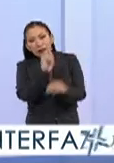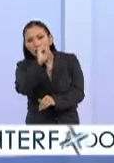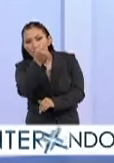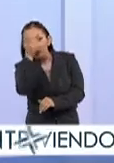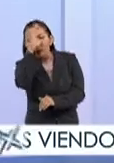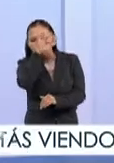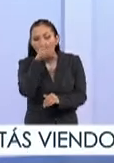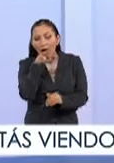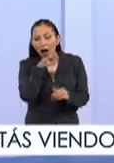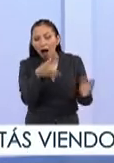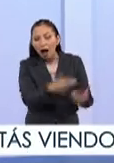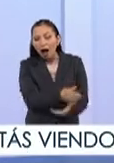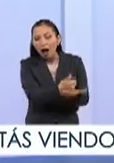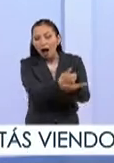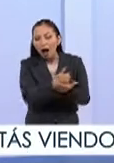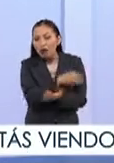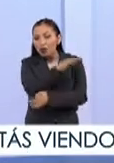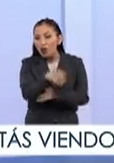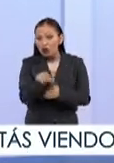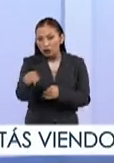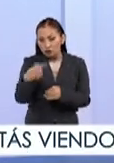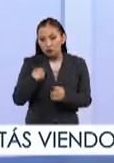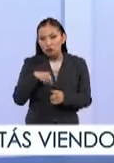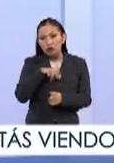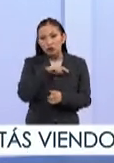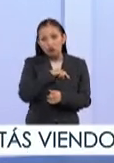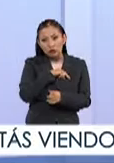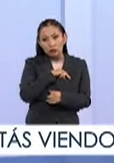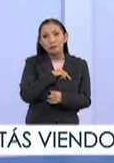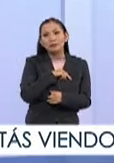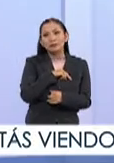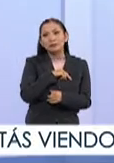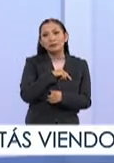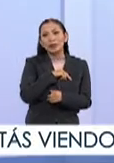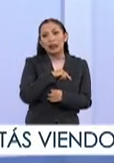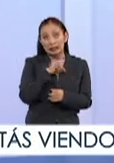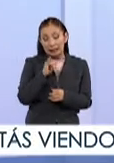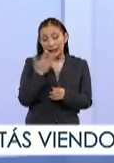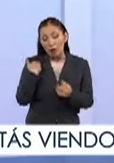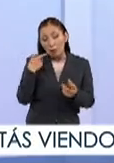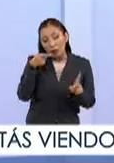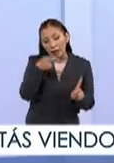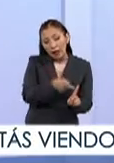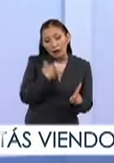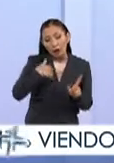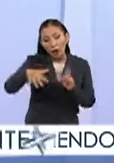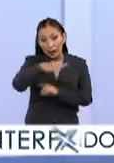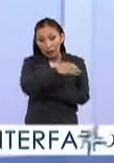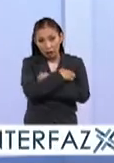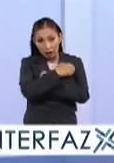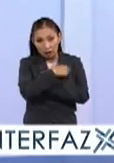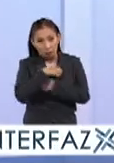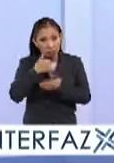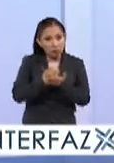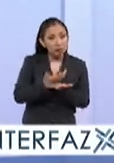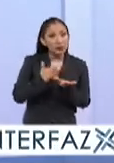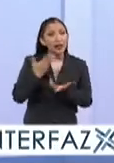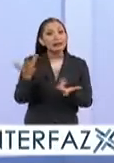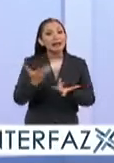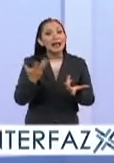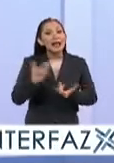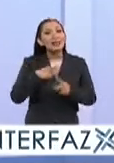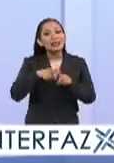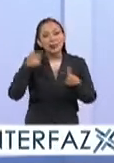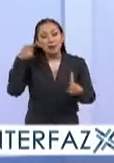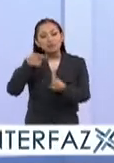la tecnología hacen posible que todos estemos o no involucrados directamente en el sector educativo podamos contribuir a